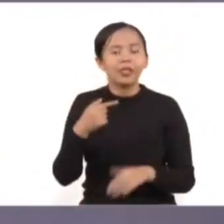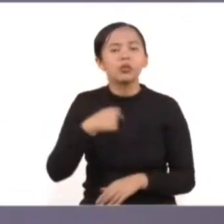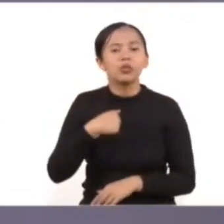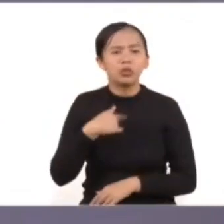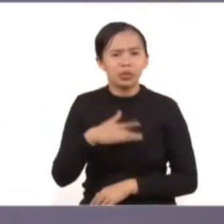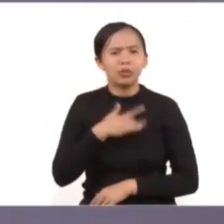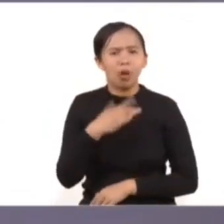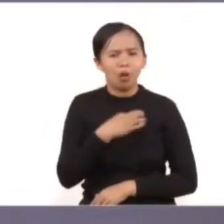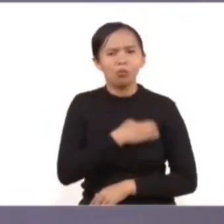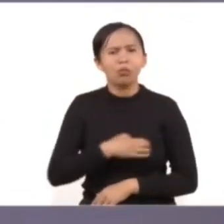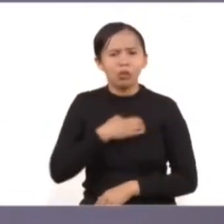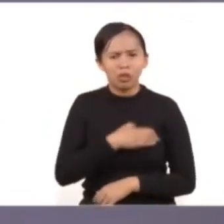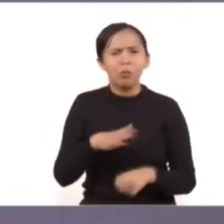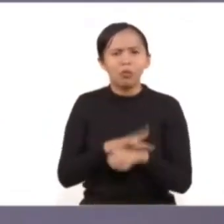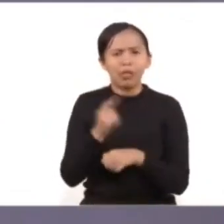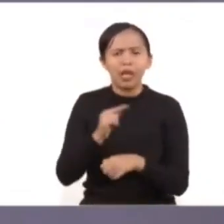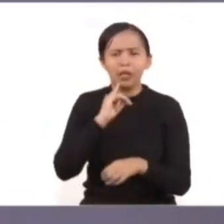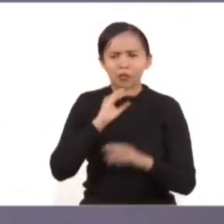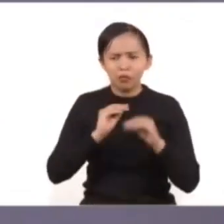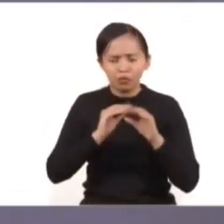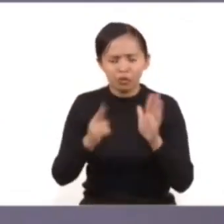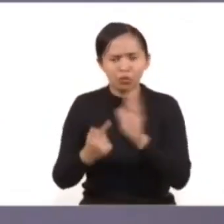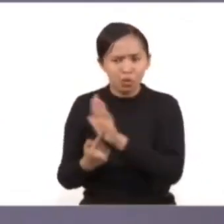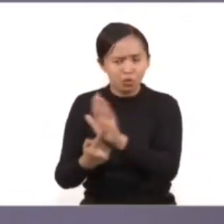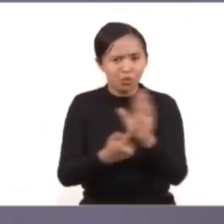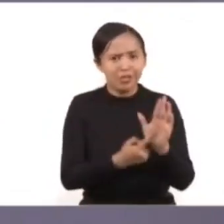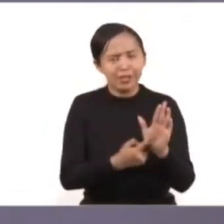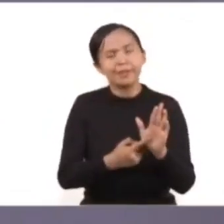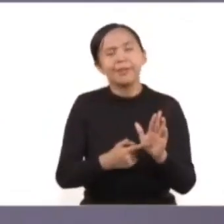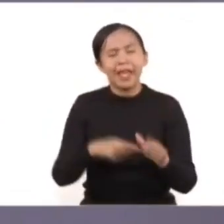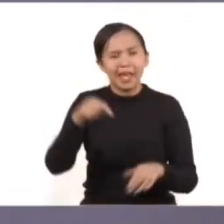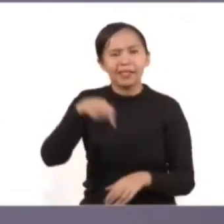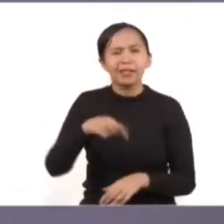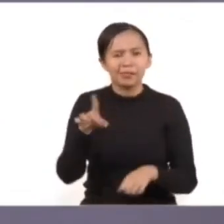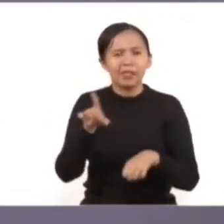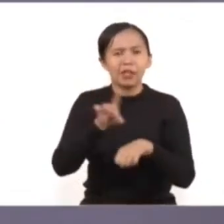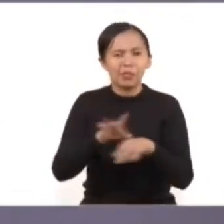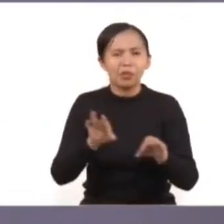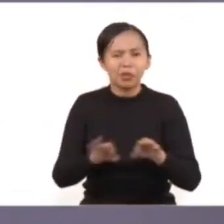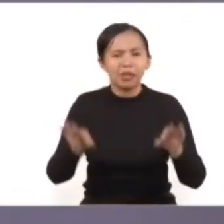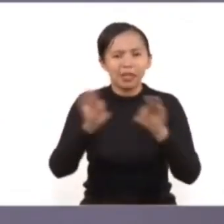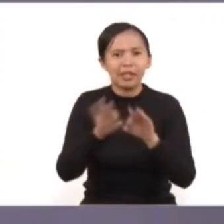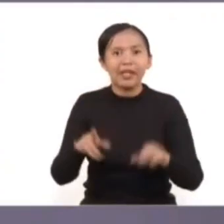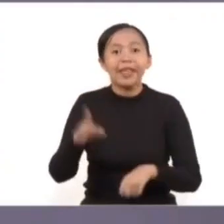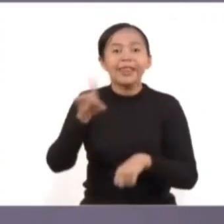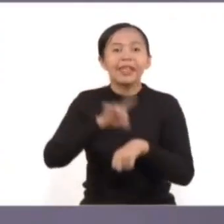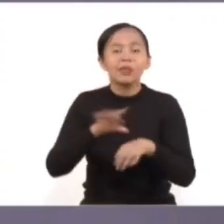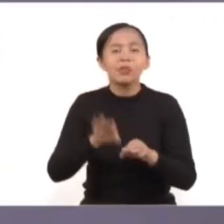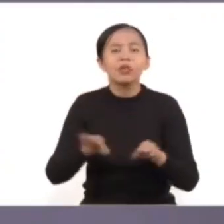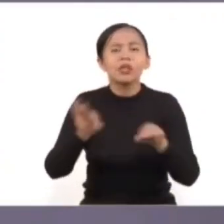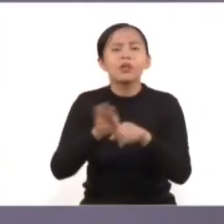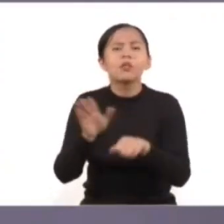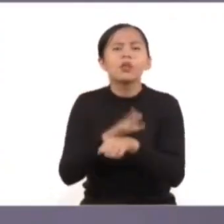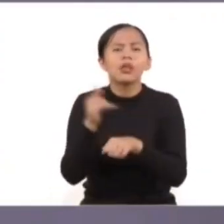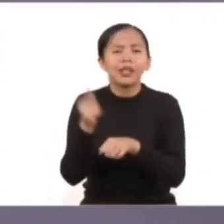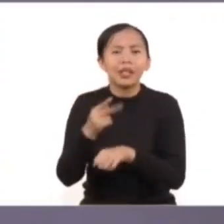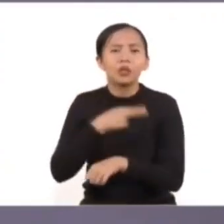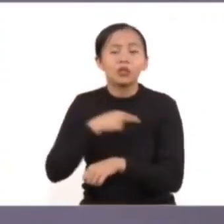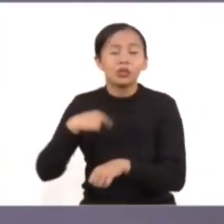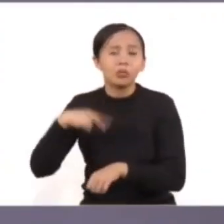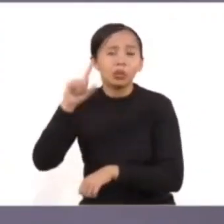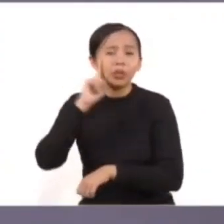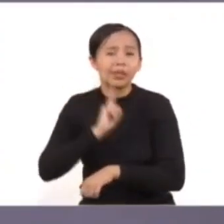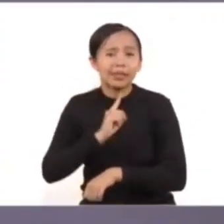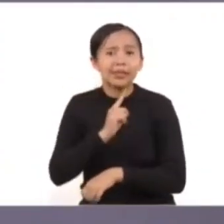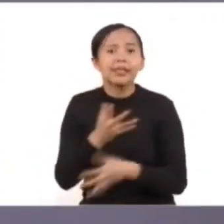muy complacida de escuchar este informe justo en este día tan significativo, este día en el que las mujeres del mundo le decimos a